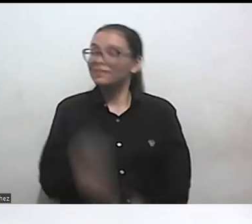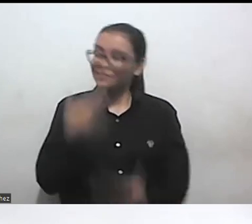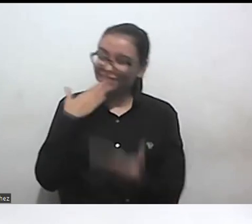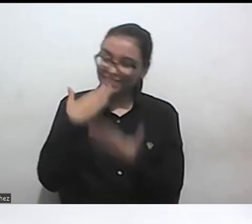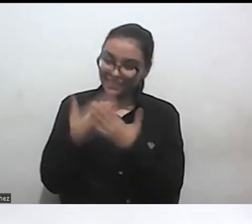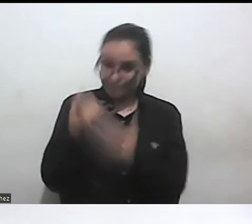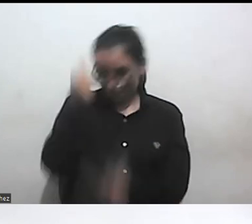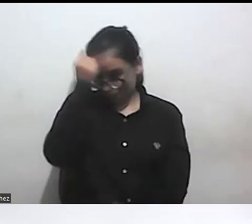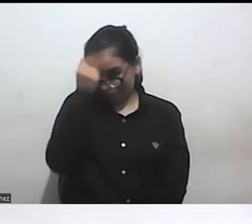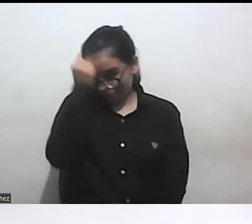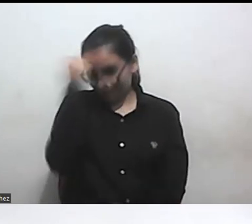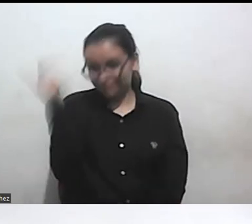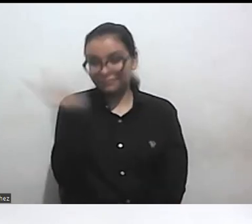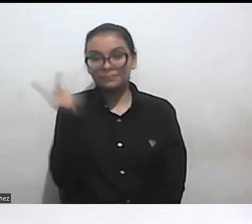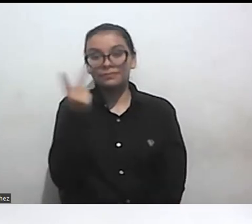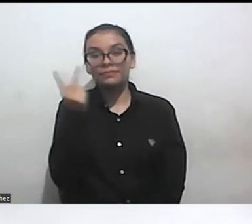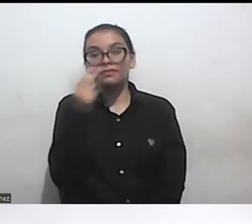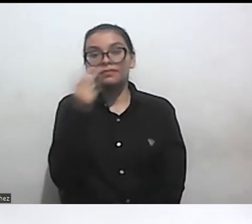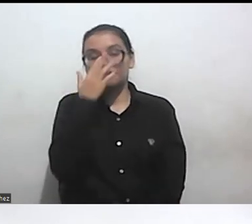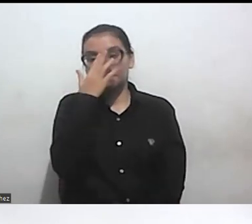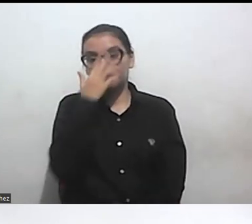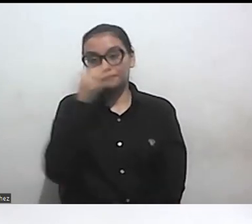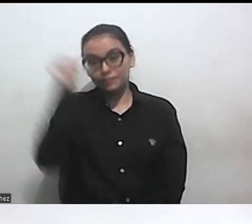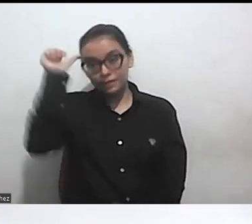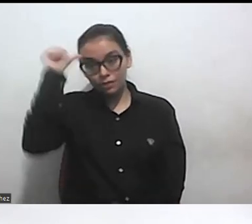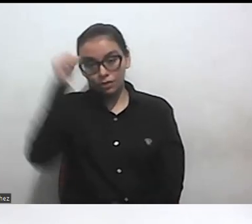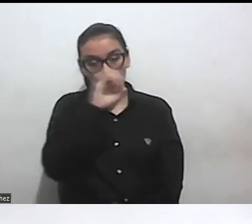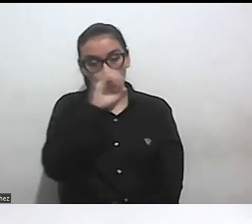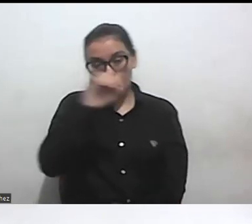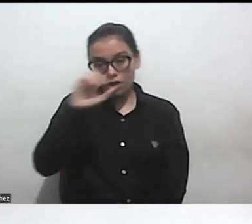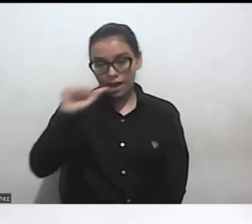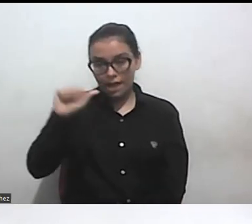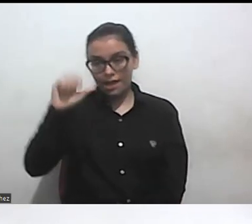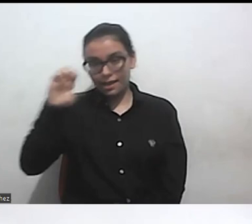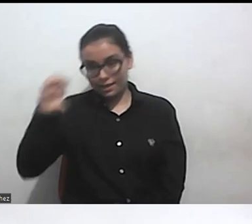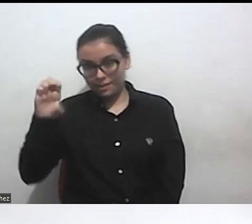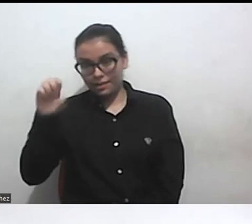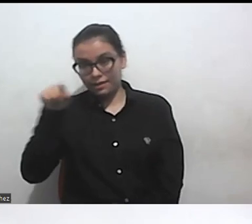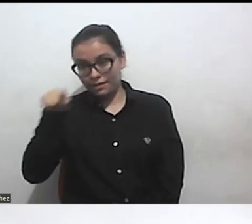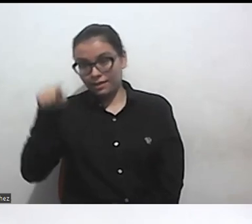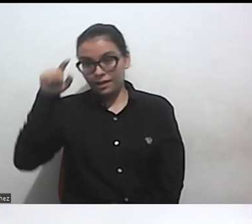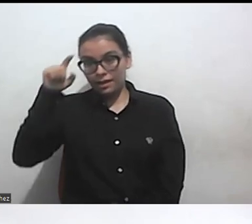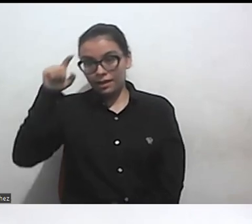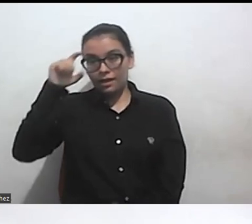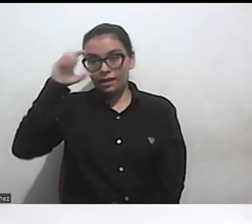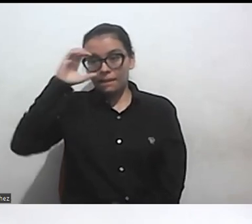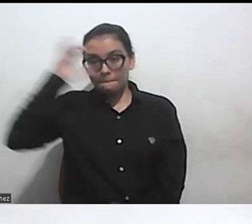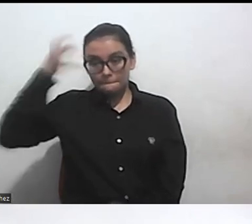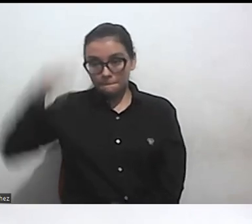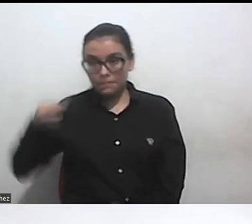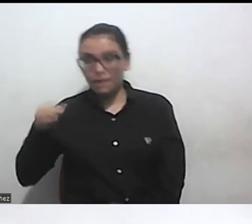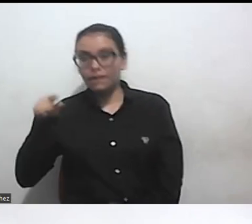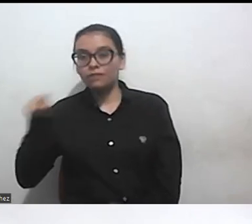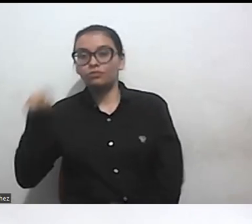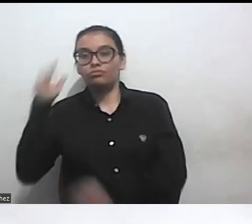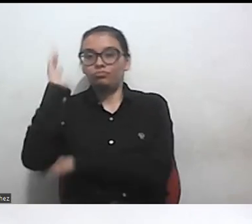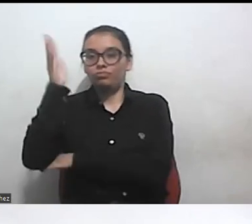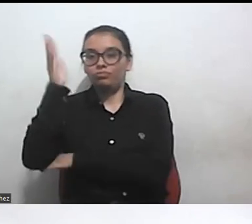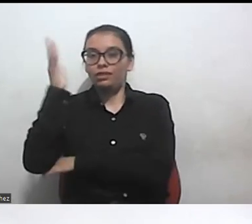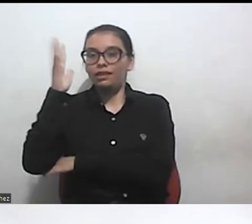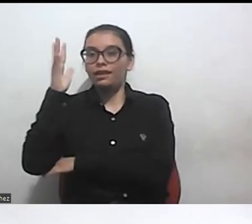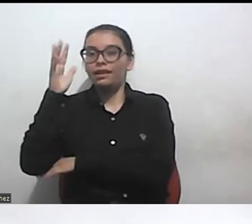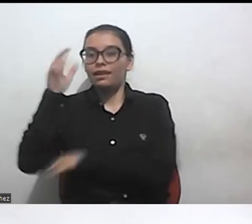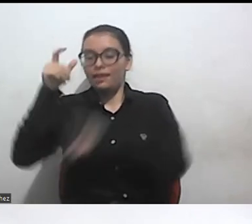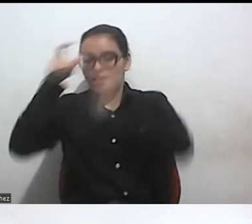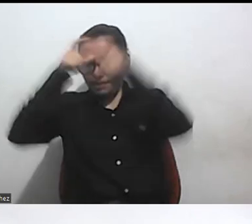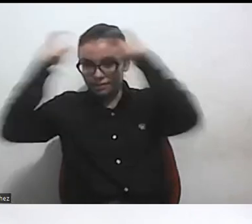bueno les recuerdo a todas a todos todes que la profe Andrea Parra va a estar en el curso Estado Políticas Públicas y Discapacidad junto